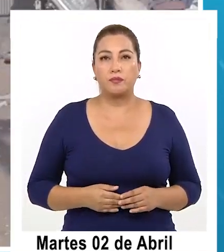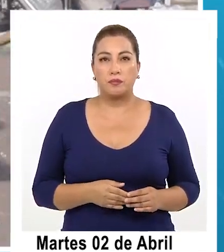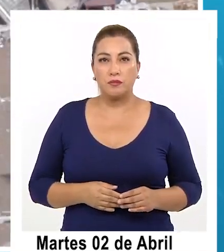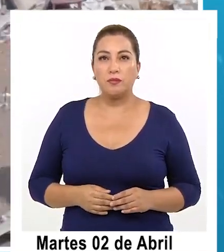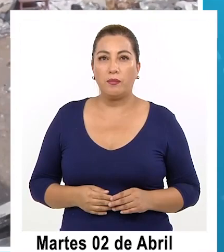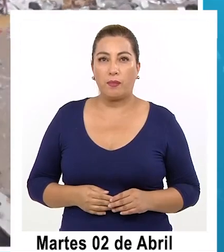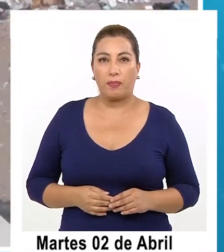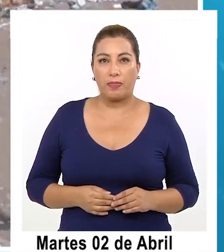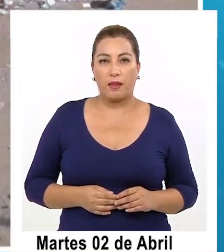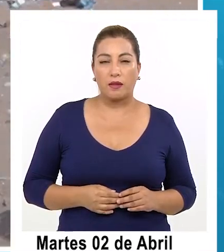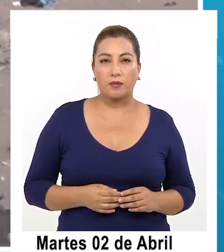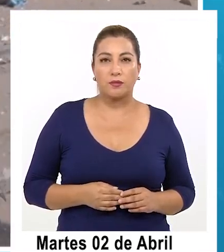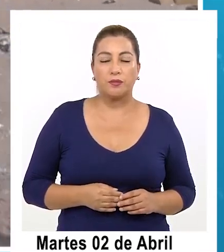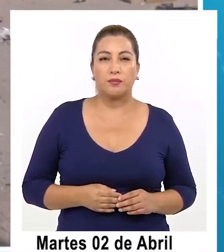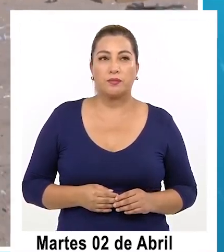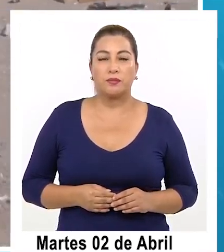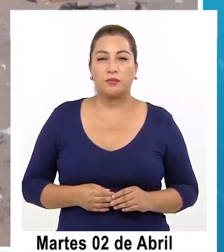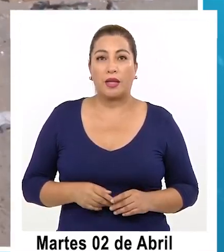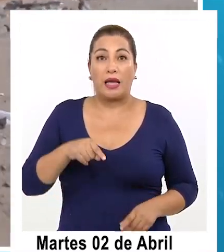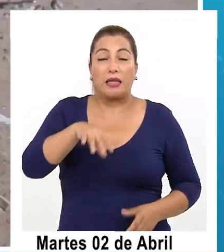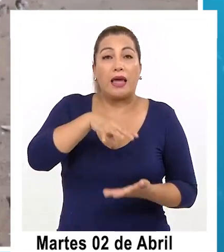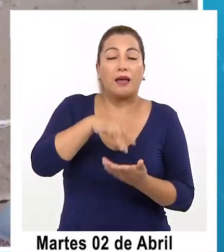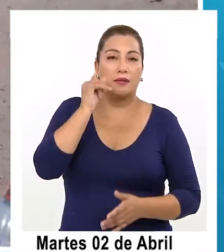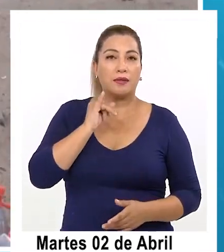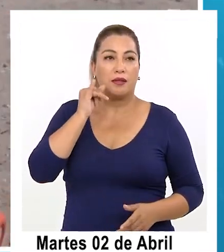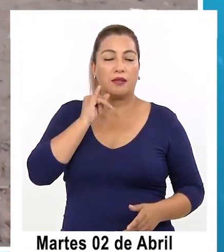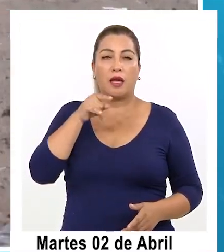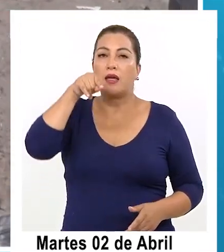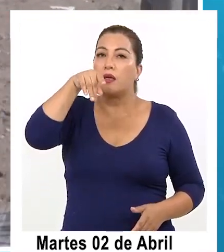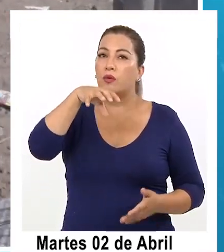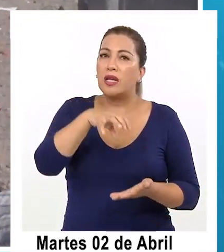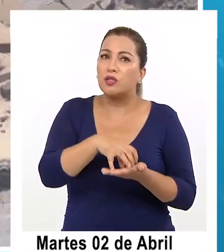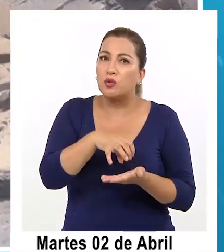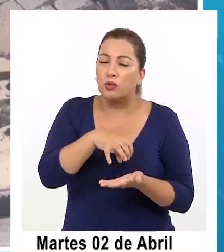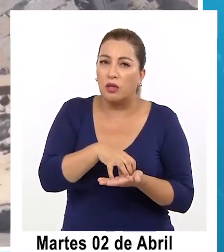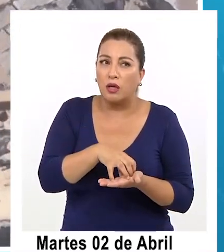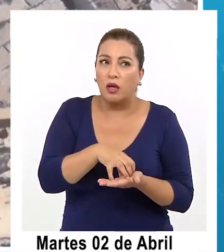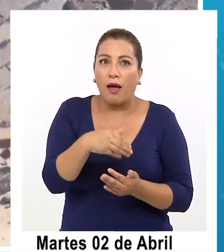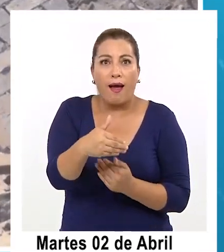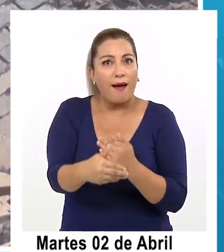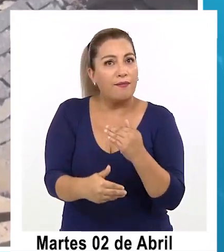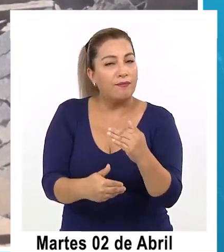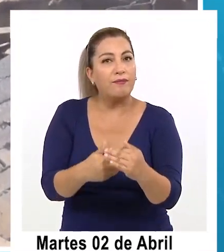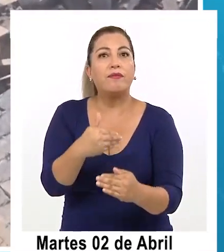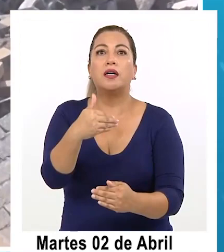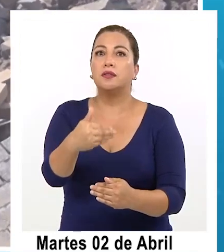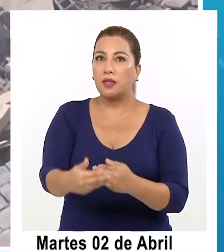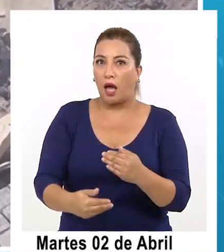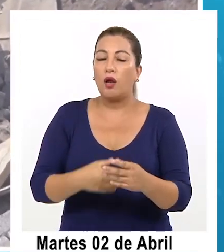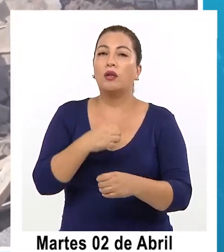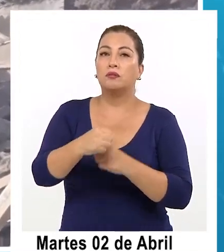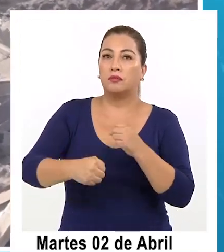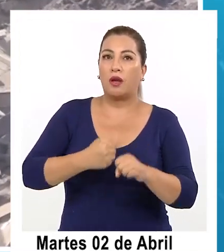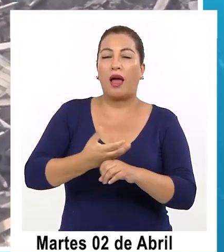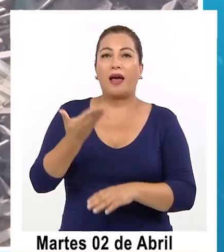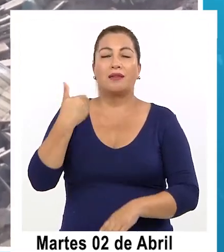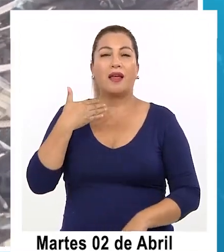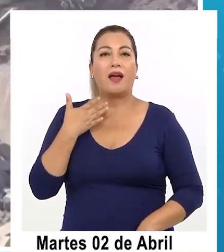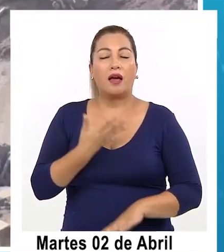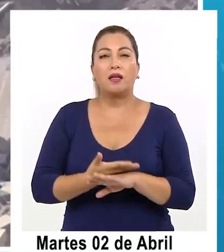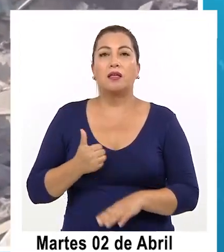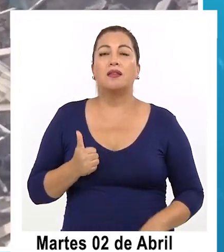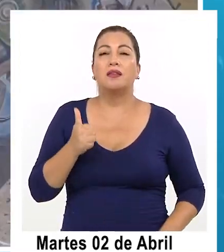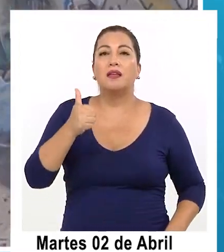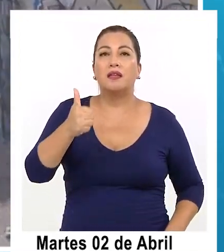sí la verdad es que en el caso de Iquique es una de las ciudades que avanzó bastante en estos años tuvieron un director que después fue